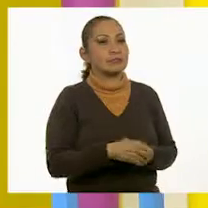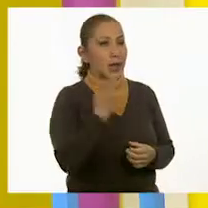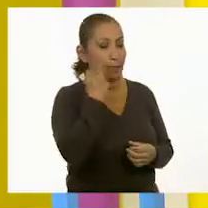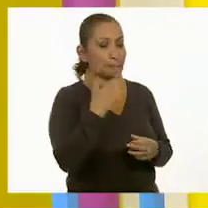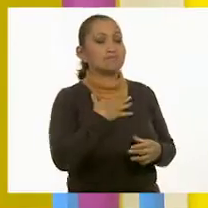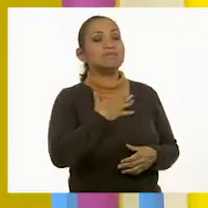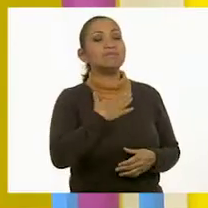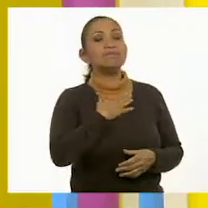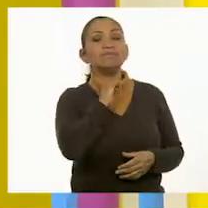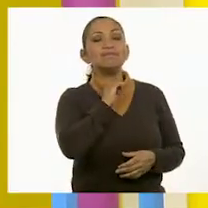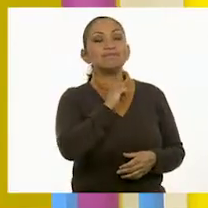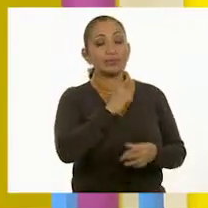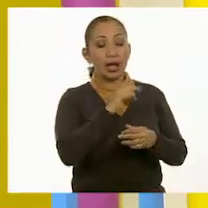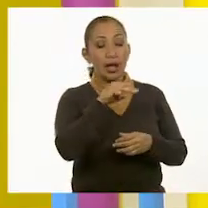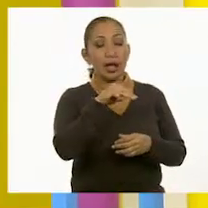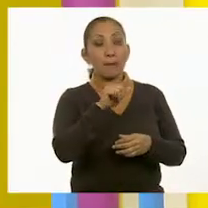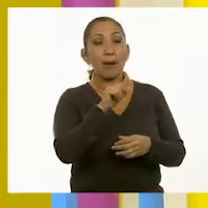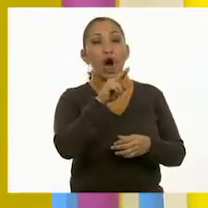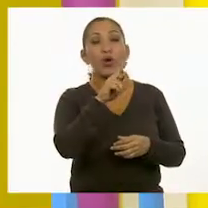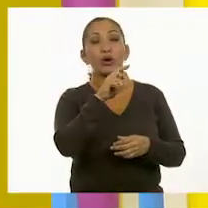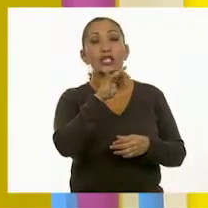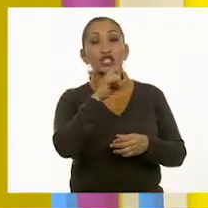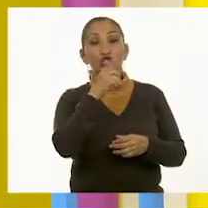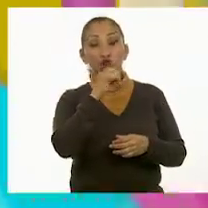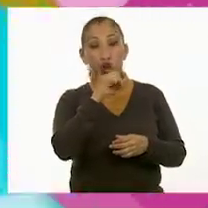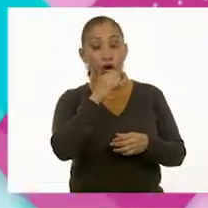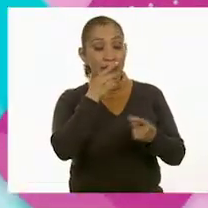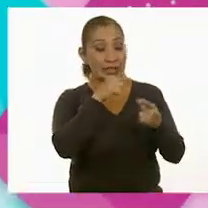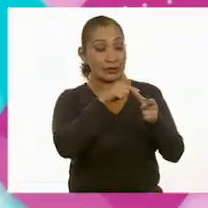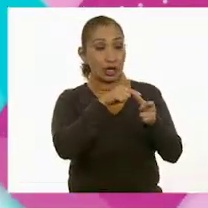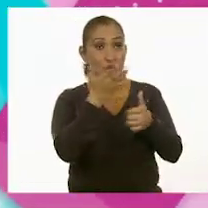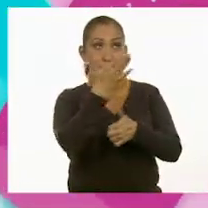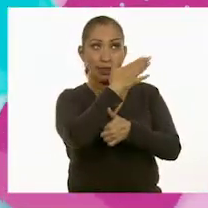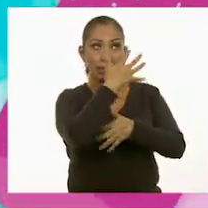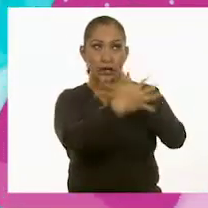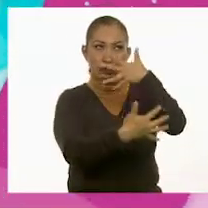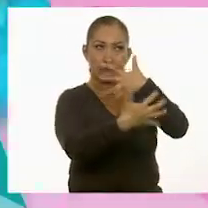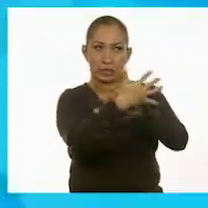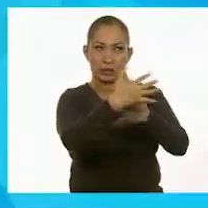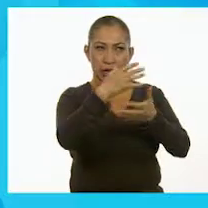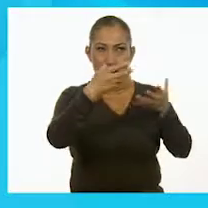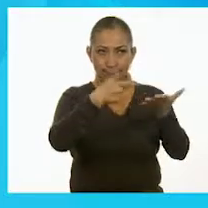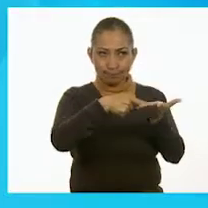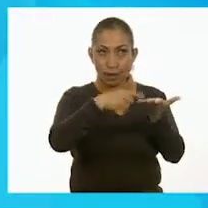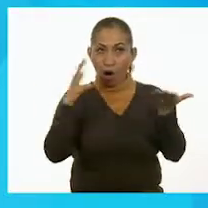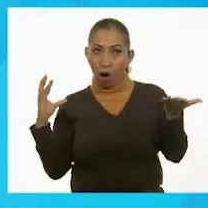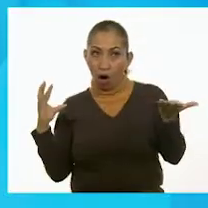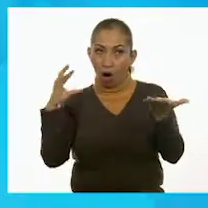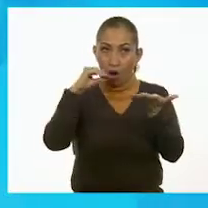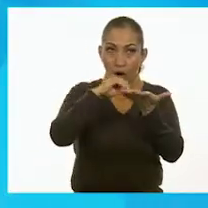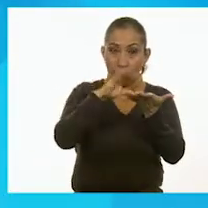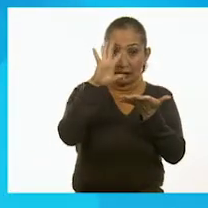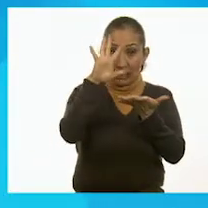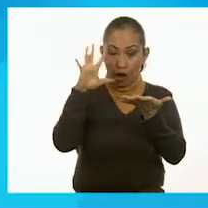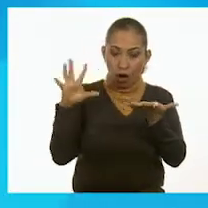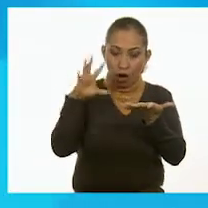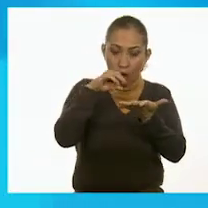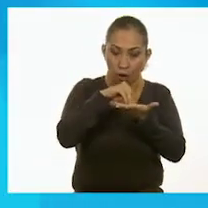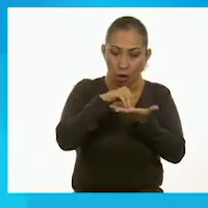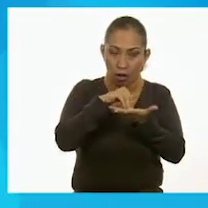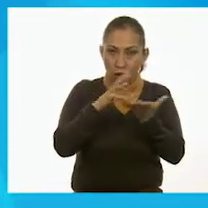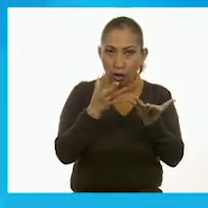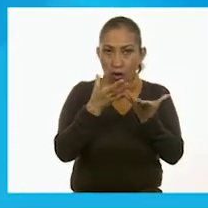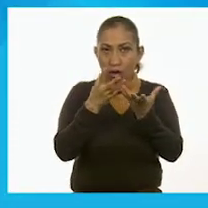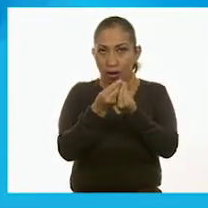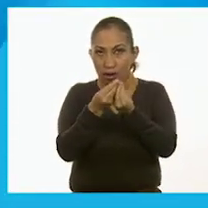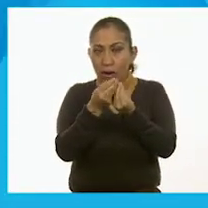ver, Mauricio nos dice, si tenía al principio 15 fichas, le agregaron 5, dan 20.